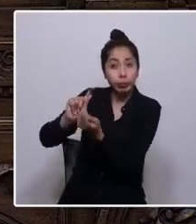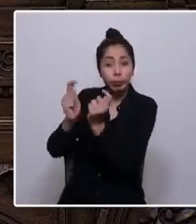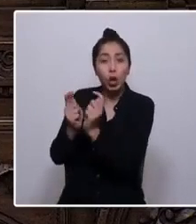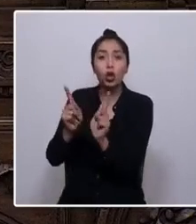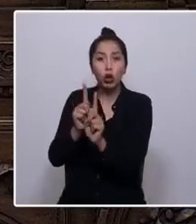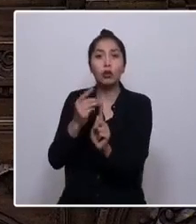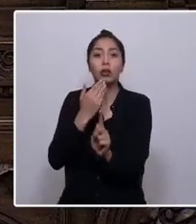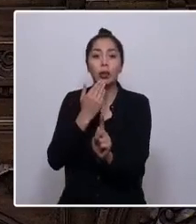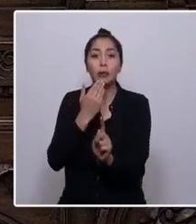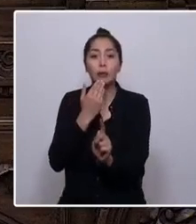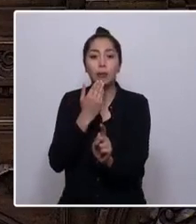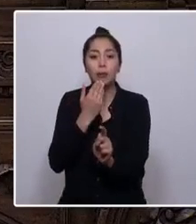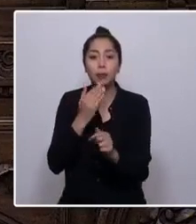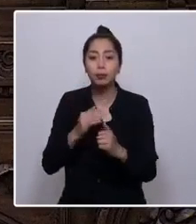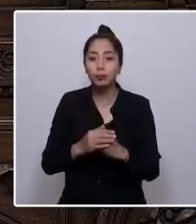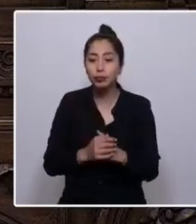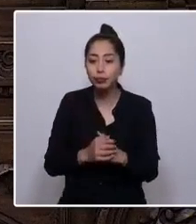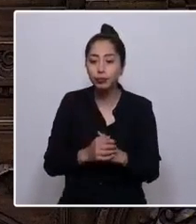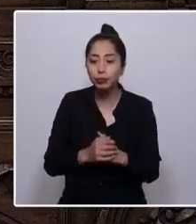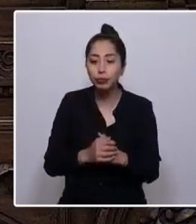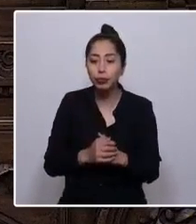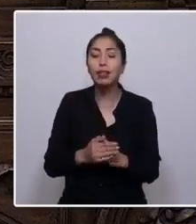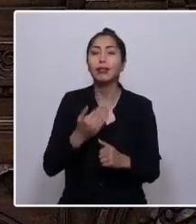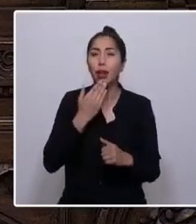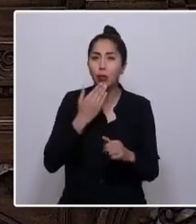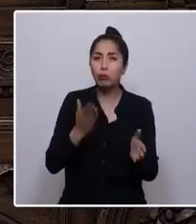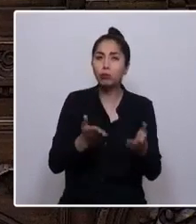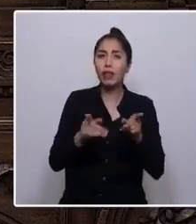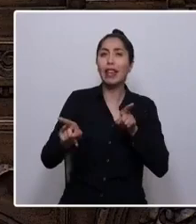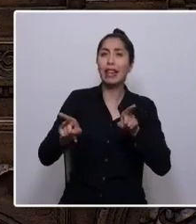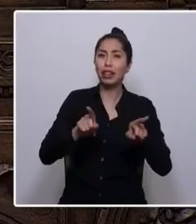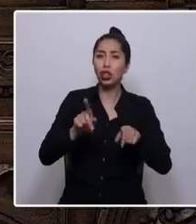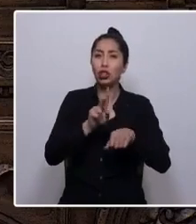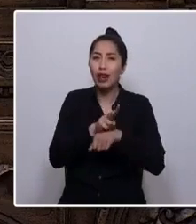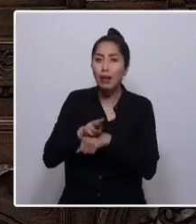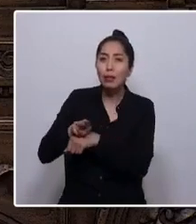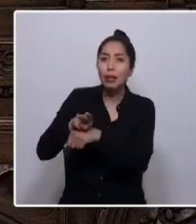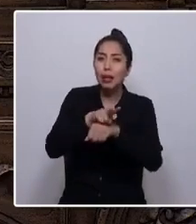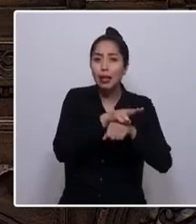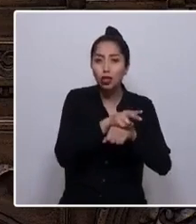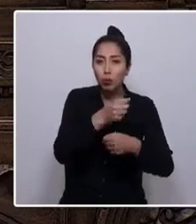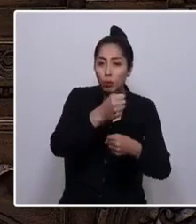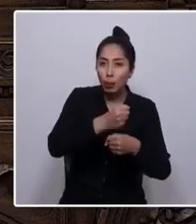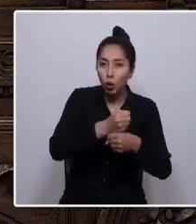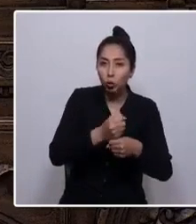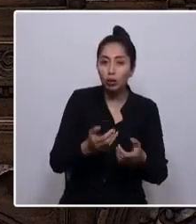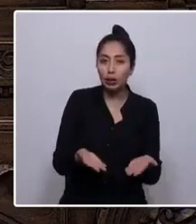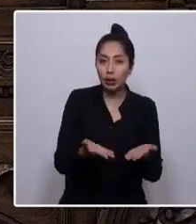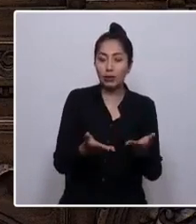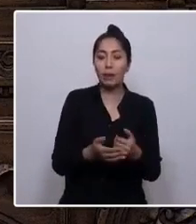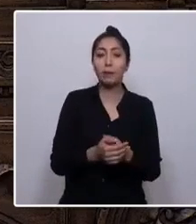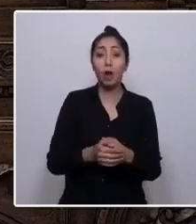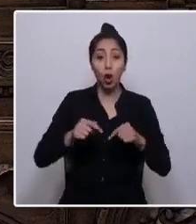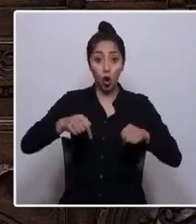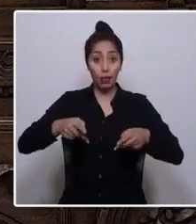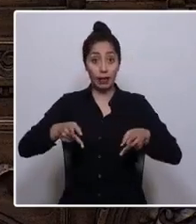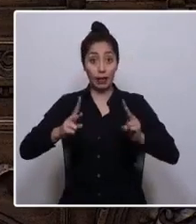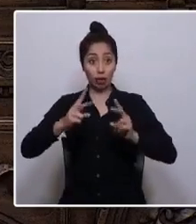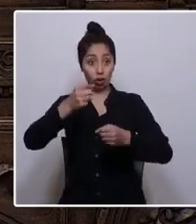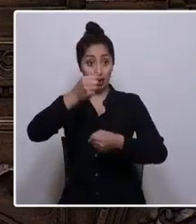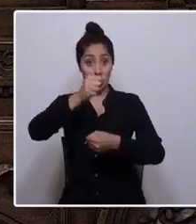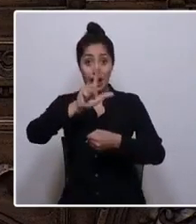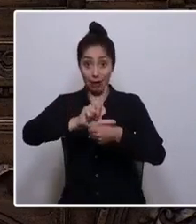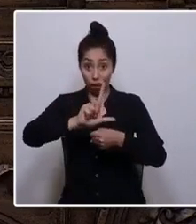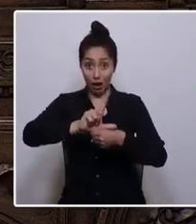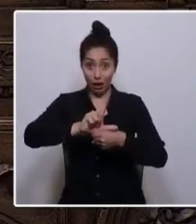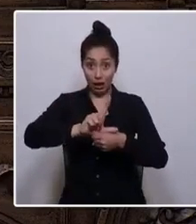democratizadoras de la gestión y administración productiva. Hoy esos derechos laborales no sólo deben ser